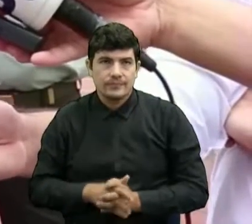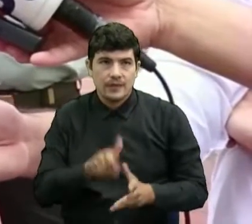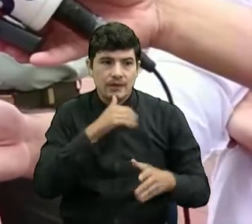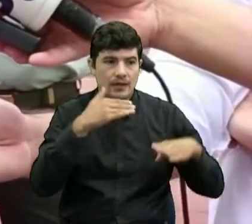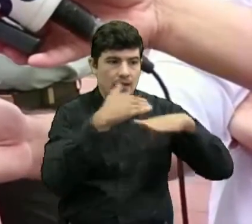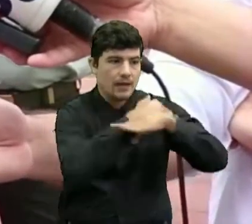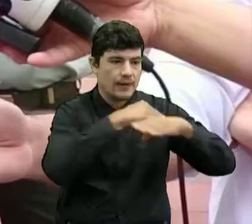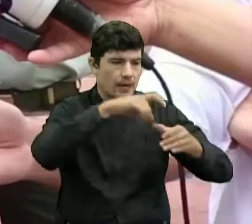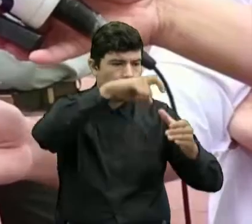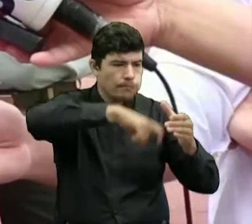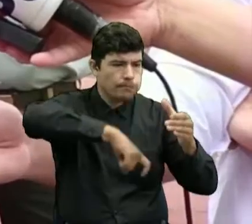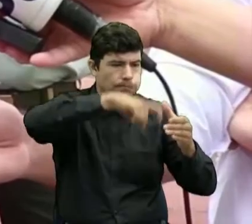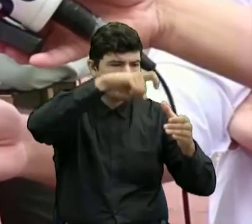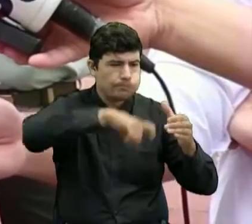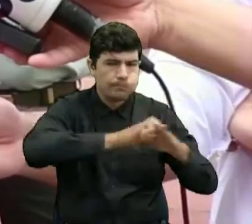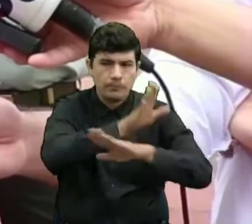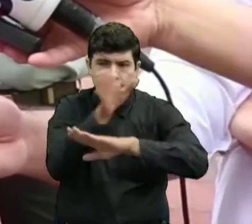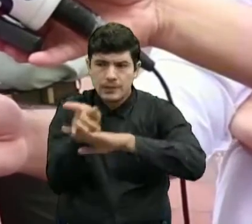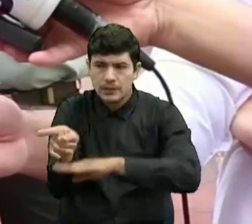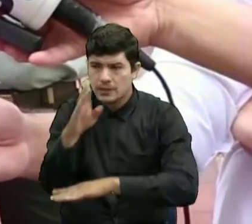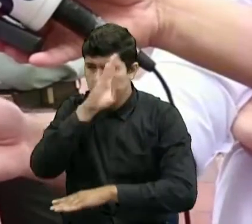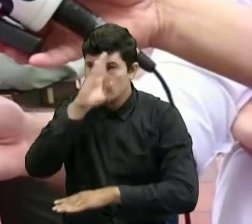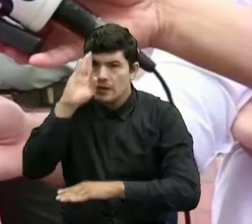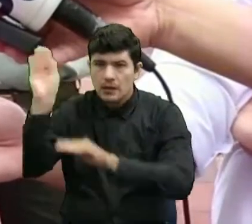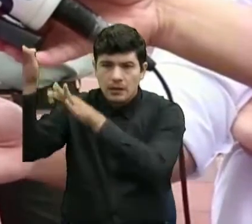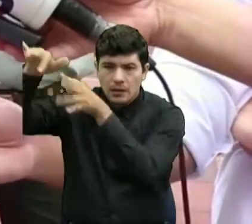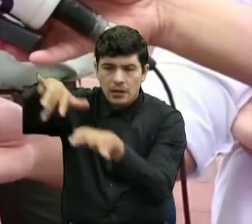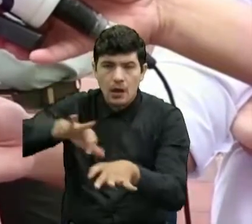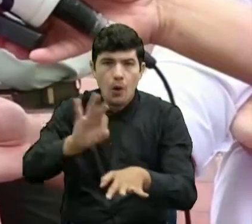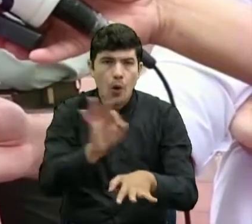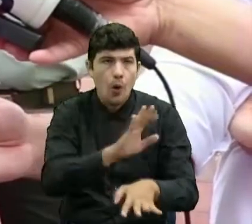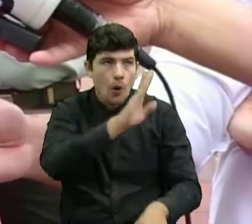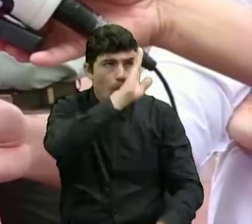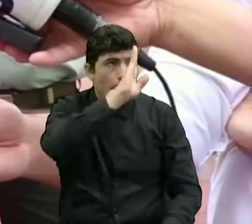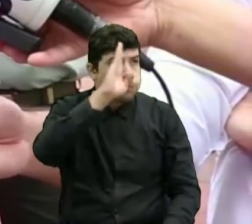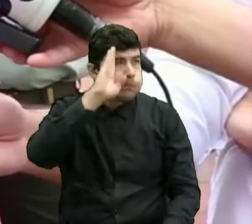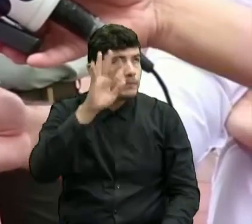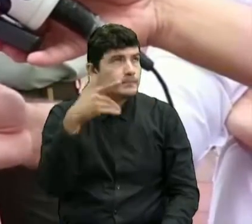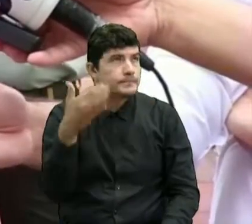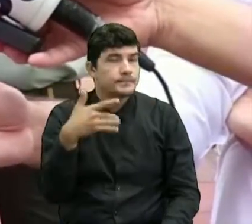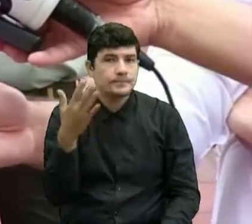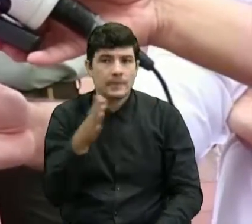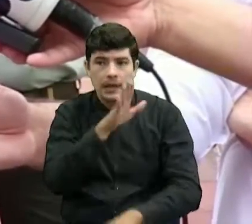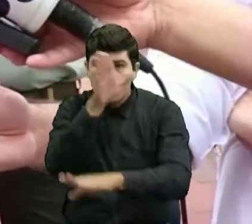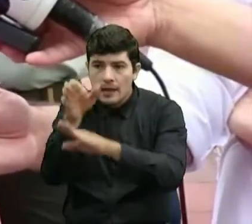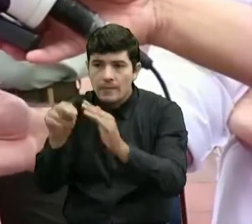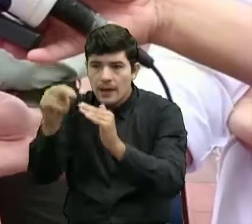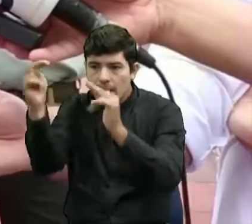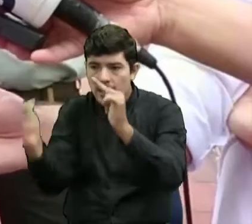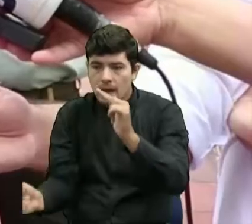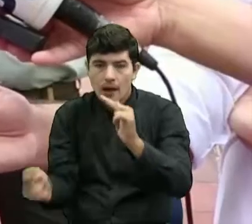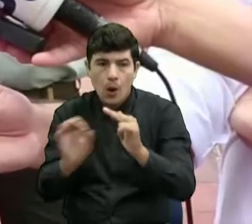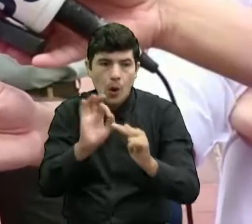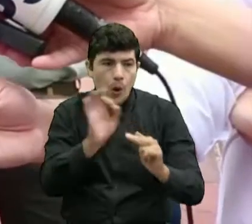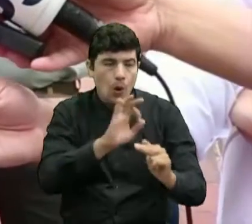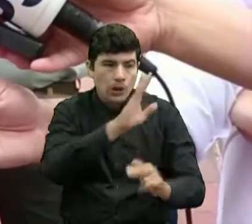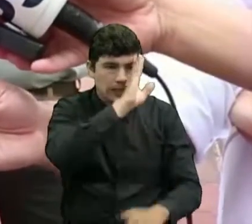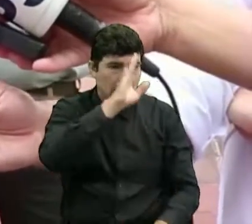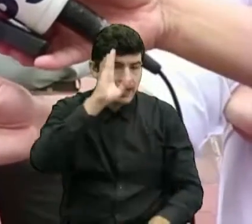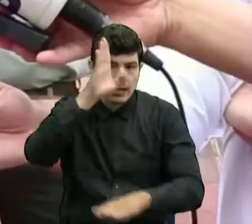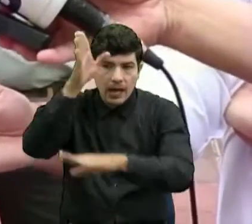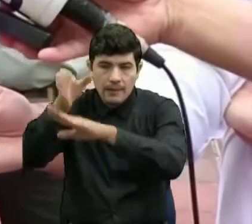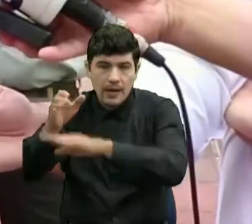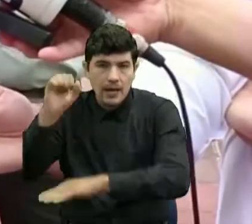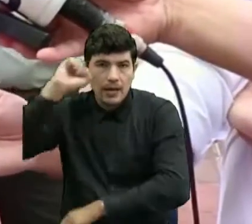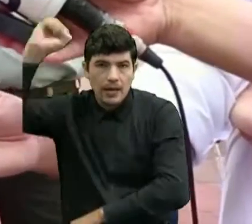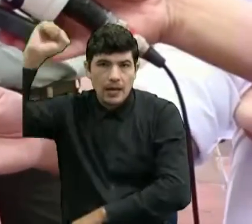vía Barichara-Sanjil, Sanjil-El Páramo, Sanjil-Charalá, igualmente aquí lo